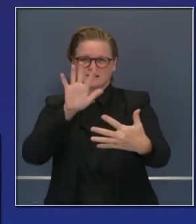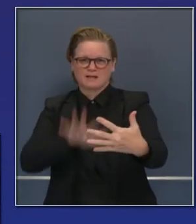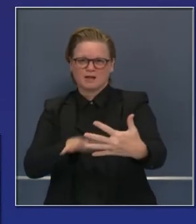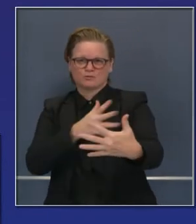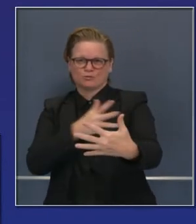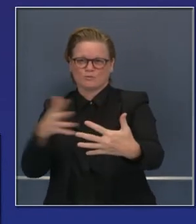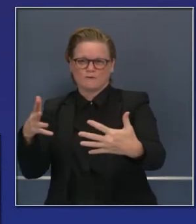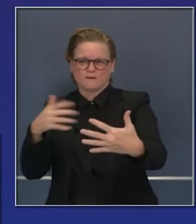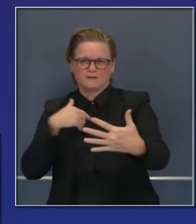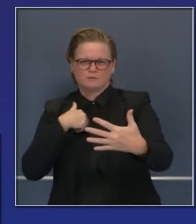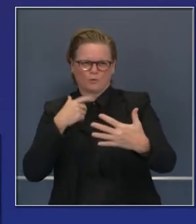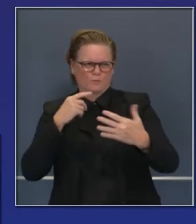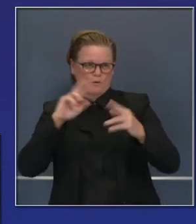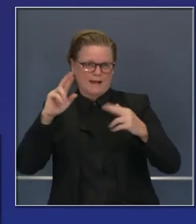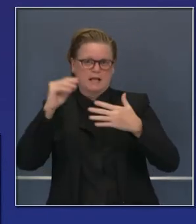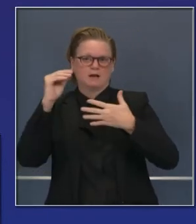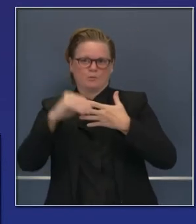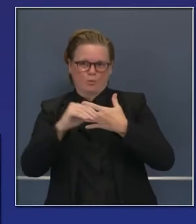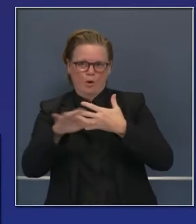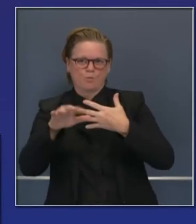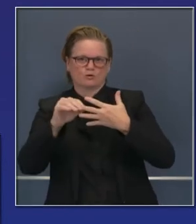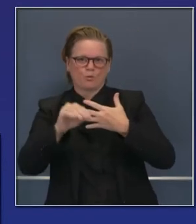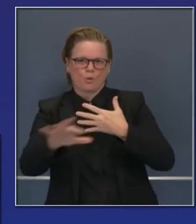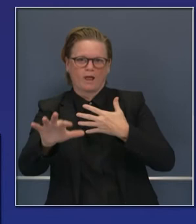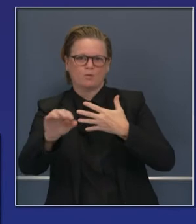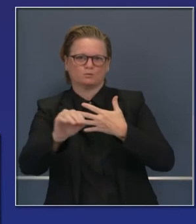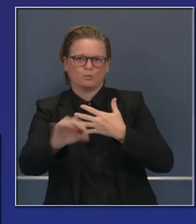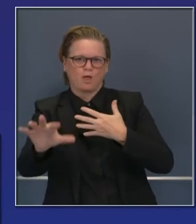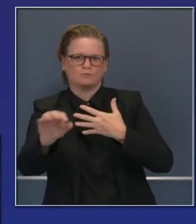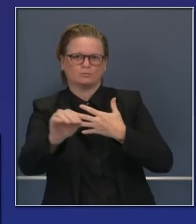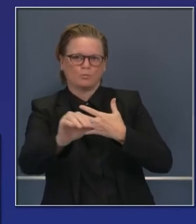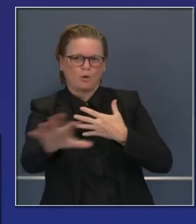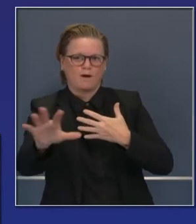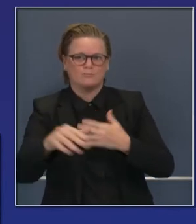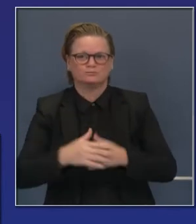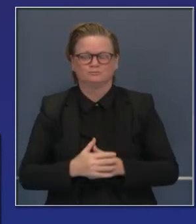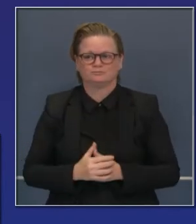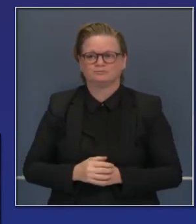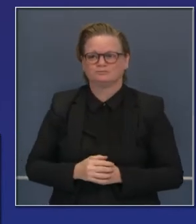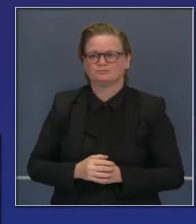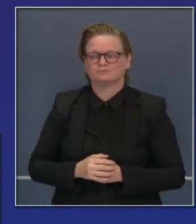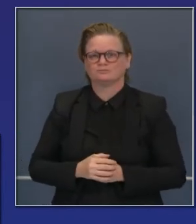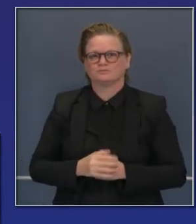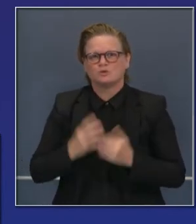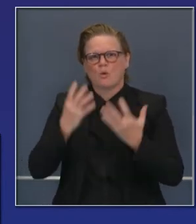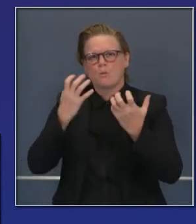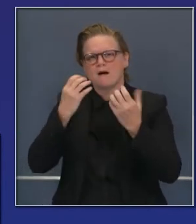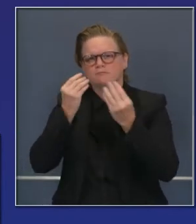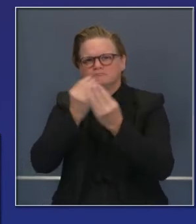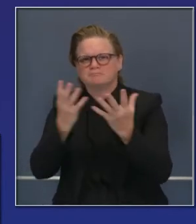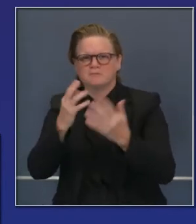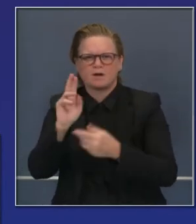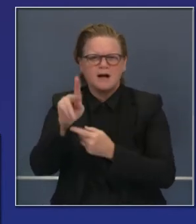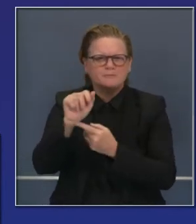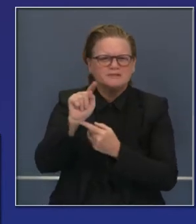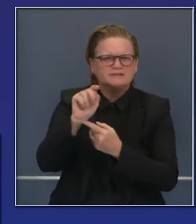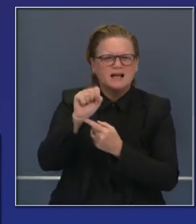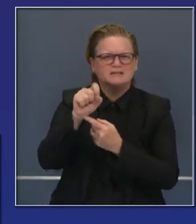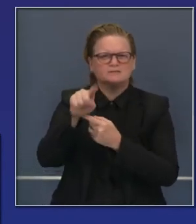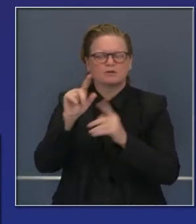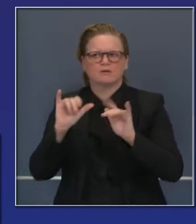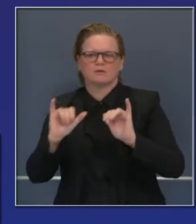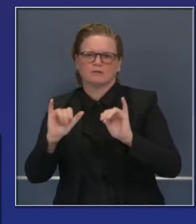y para otros californianos. Bien, esas son las últimas noticias sobre las vacunas. Seguimos